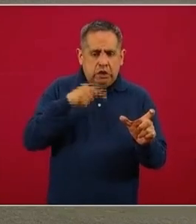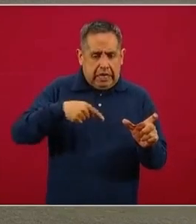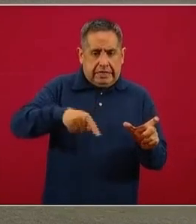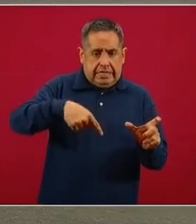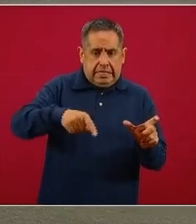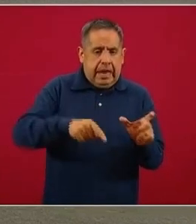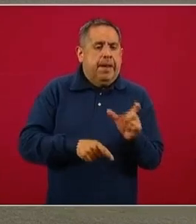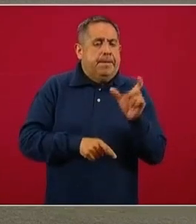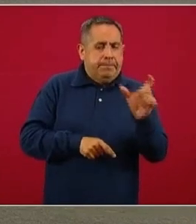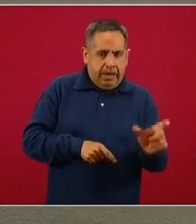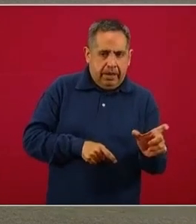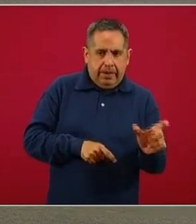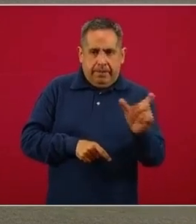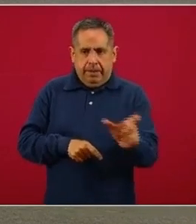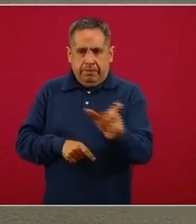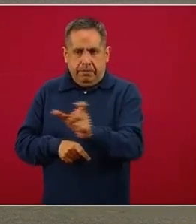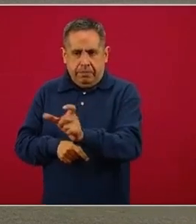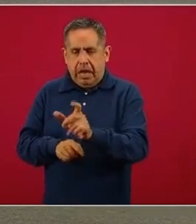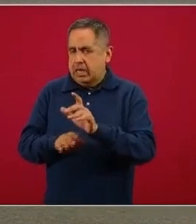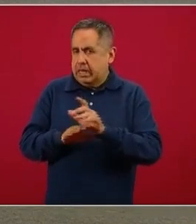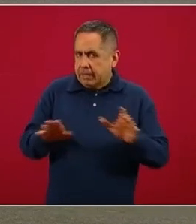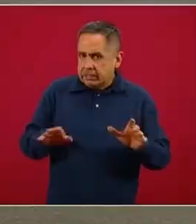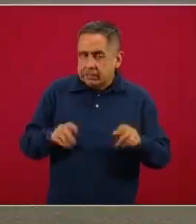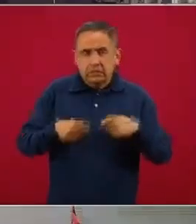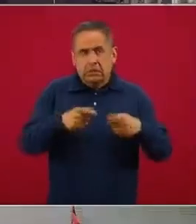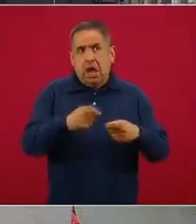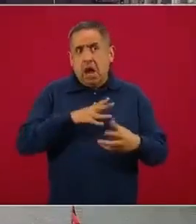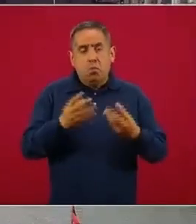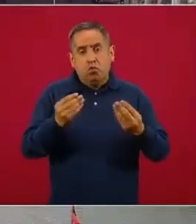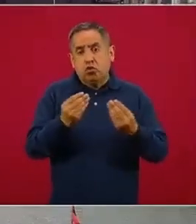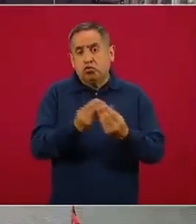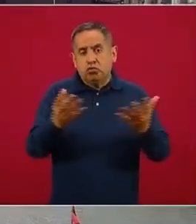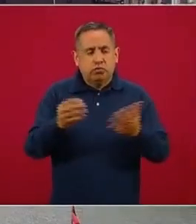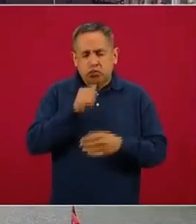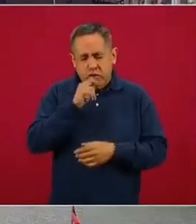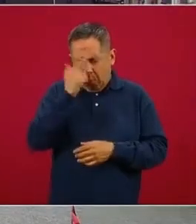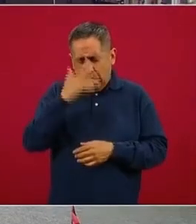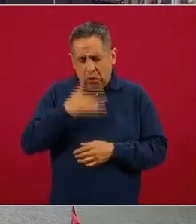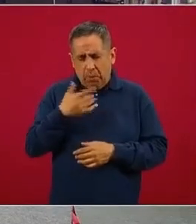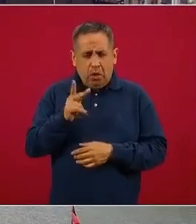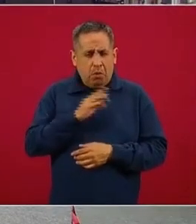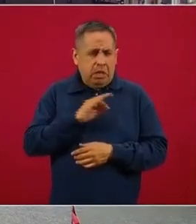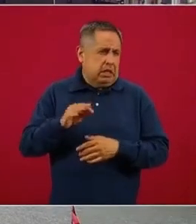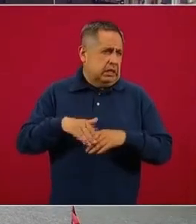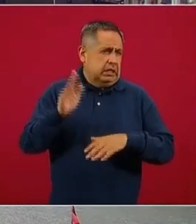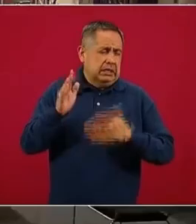y son todavía bastantes personas, no recuerdo la cifra exacta, pero son